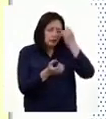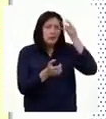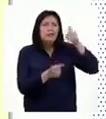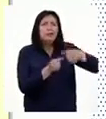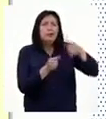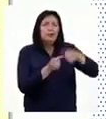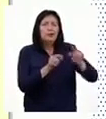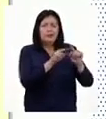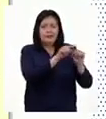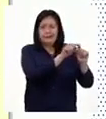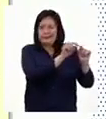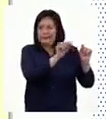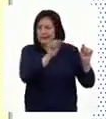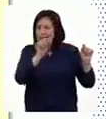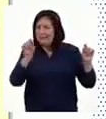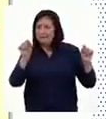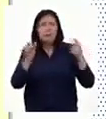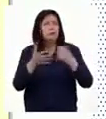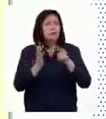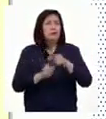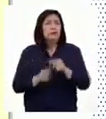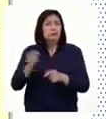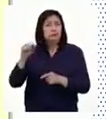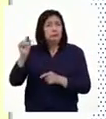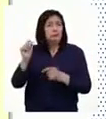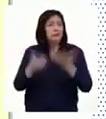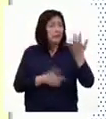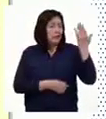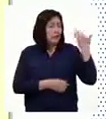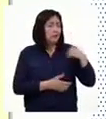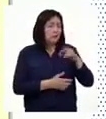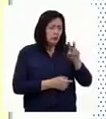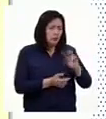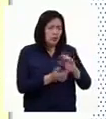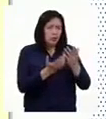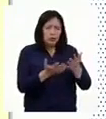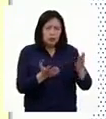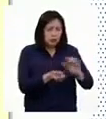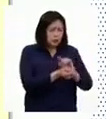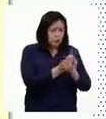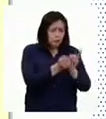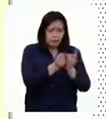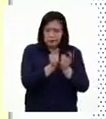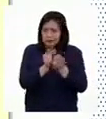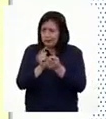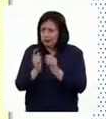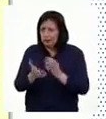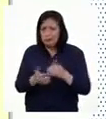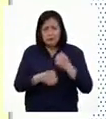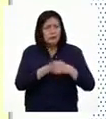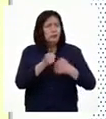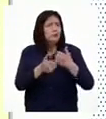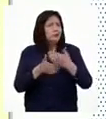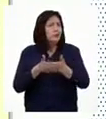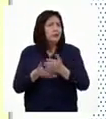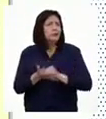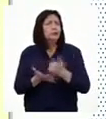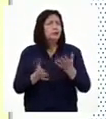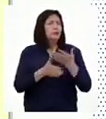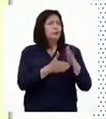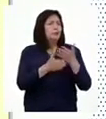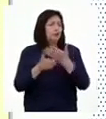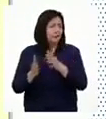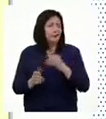en una línea de tiempo y en la actividad pasada reconocimos los cambios producidos en los objetos a través del tiempo y